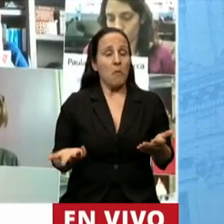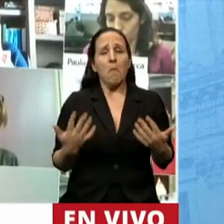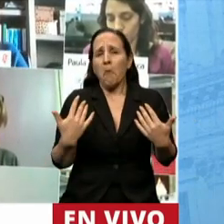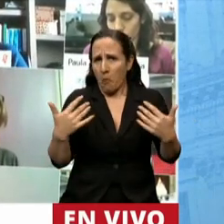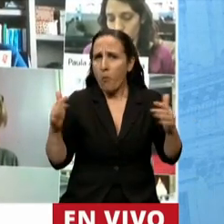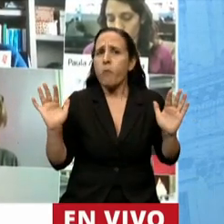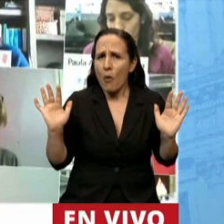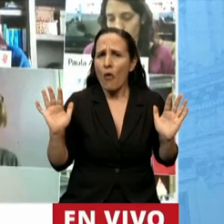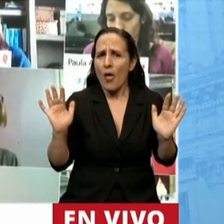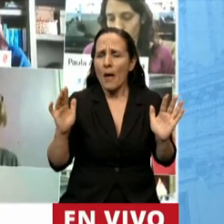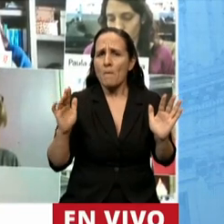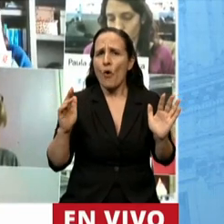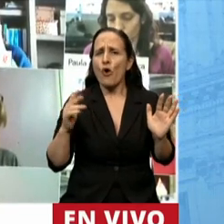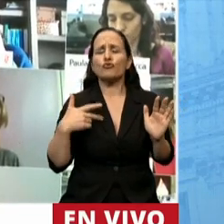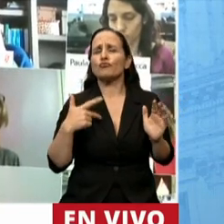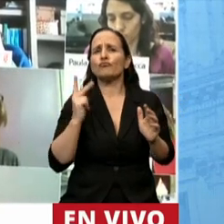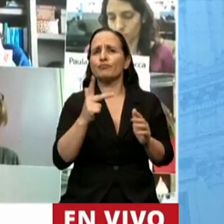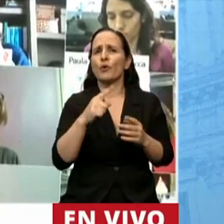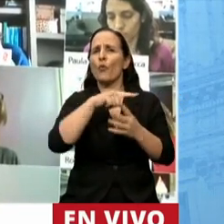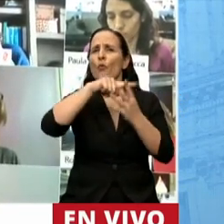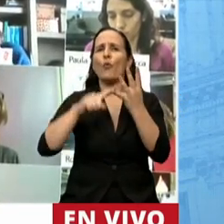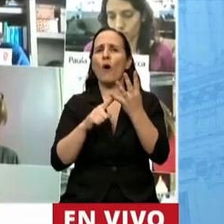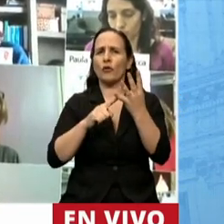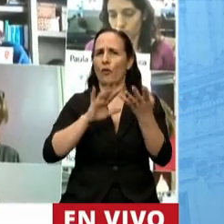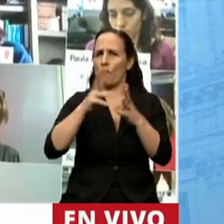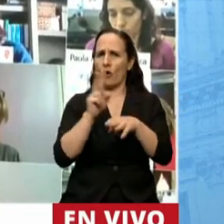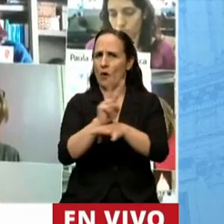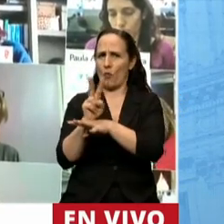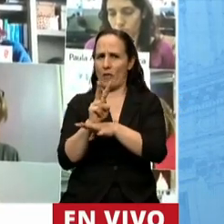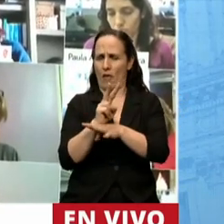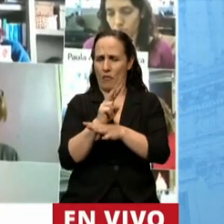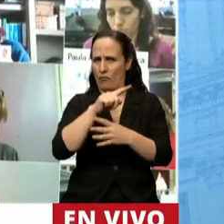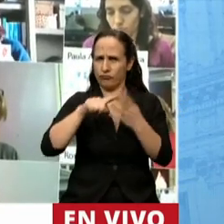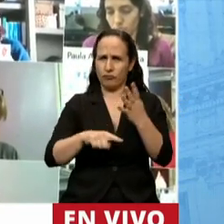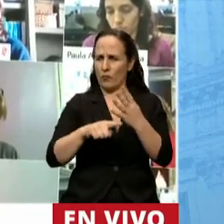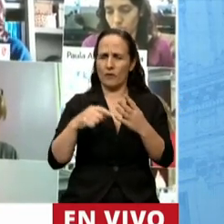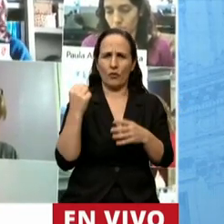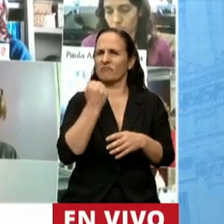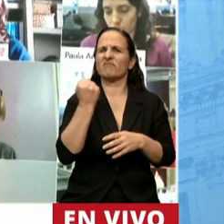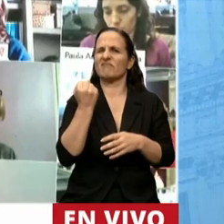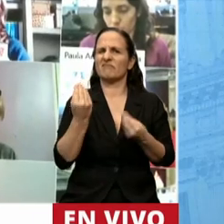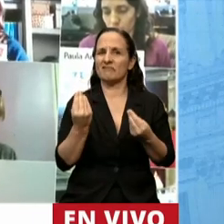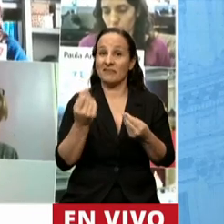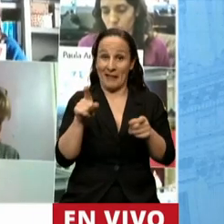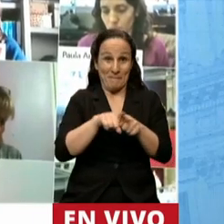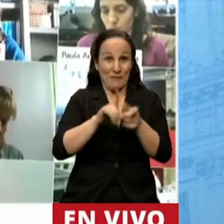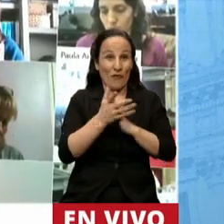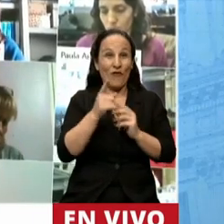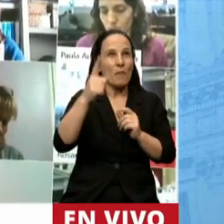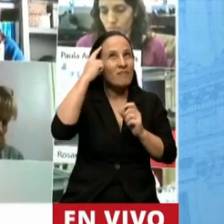podemos destacar cuatro ejes de cuidados que se desprenden desde esta ética